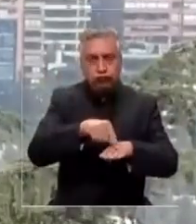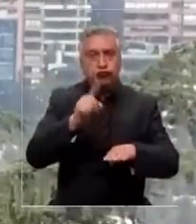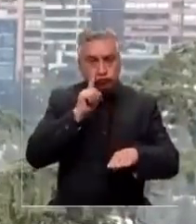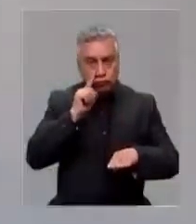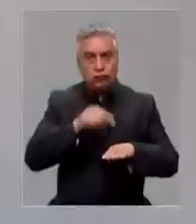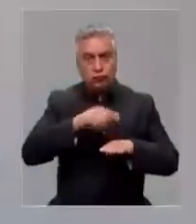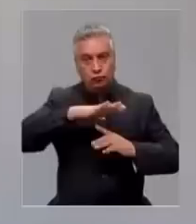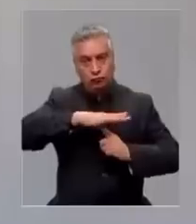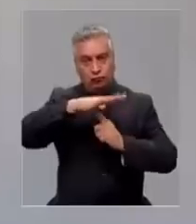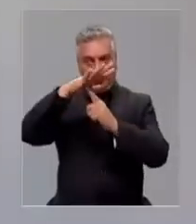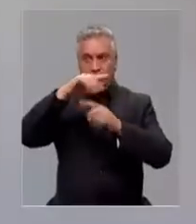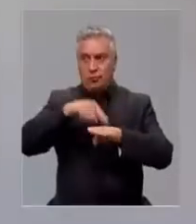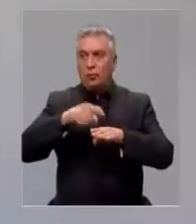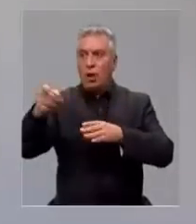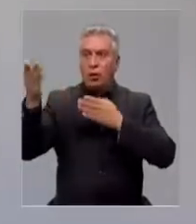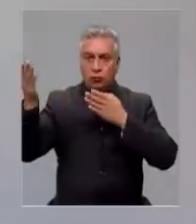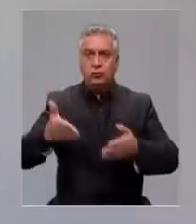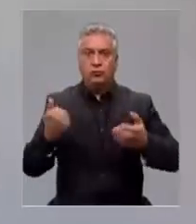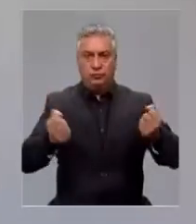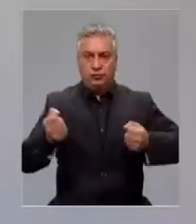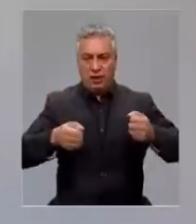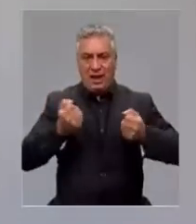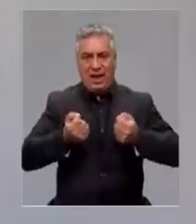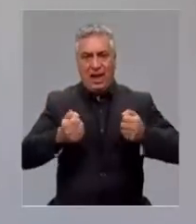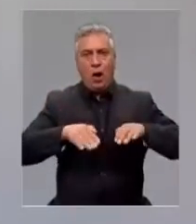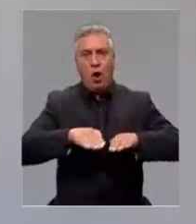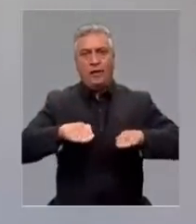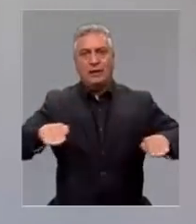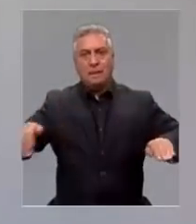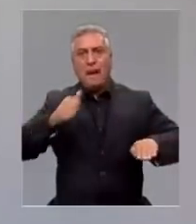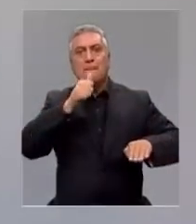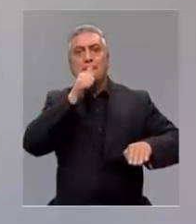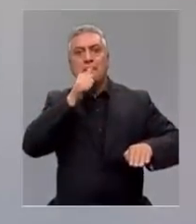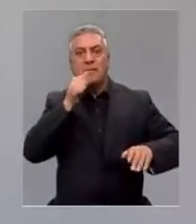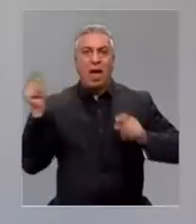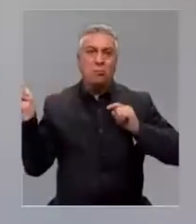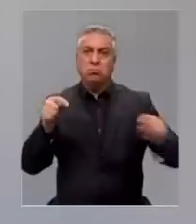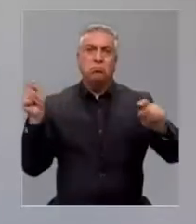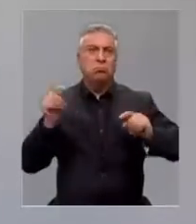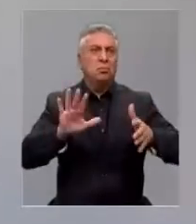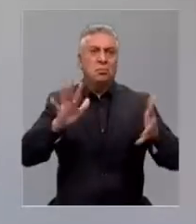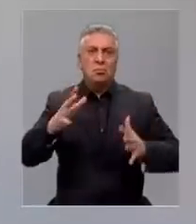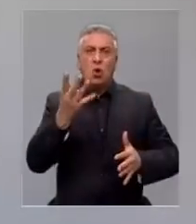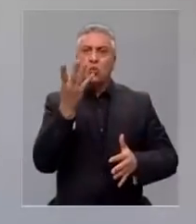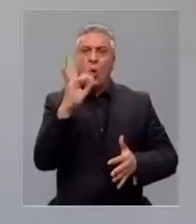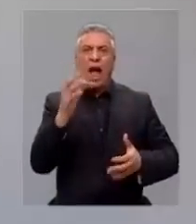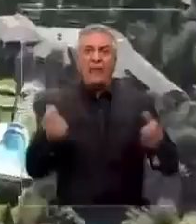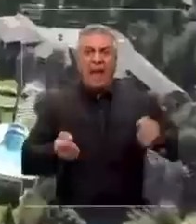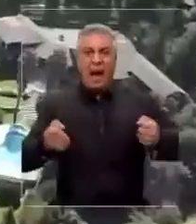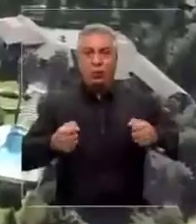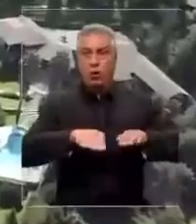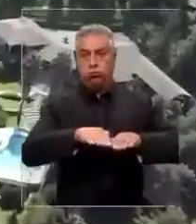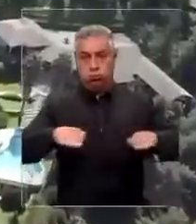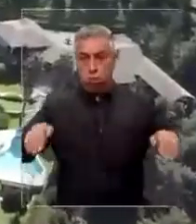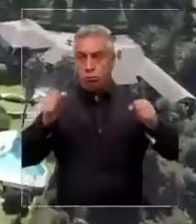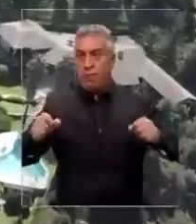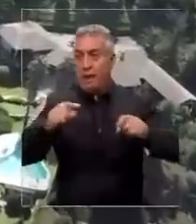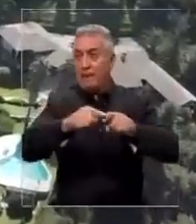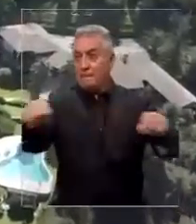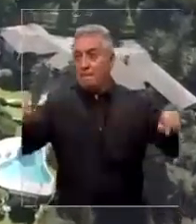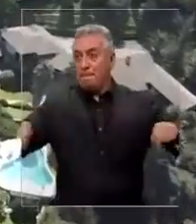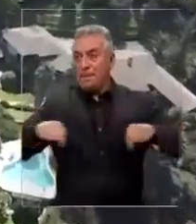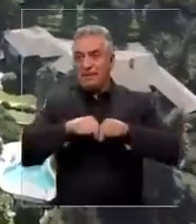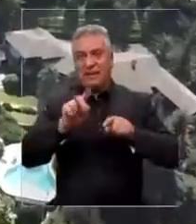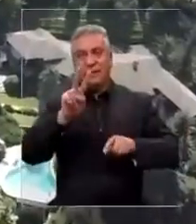recibir un estacionamiento también privado para recibir cerca de unos 40 vehículos. En esta piscina es